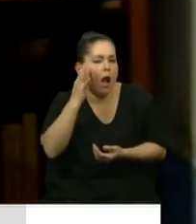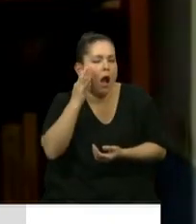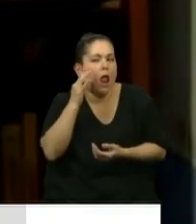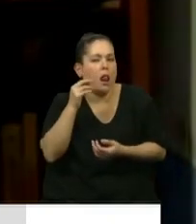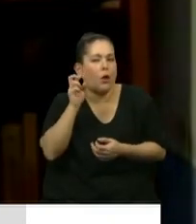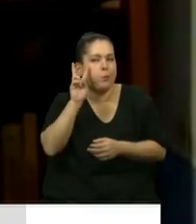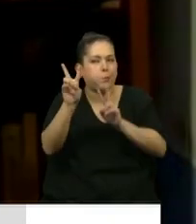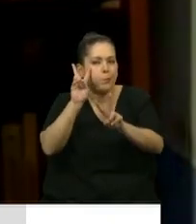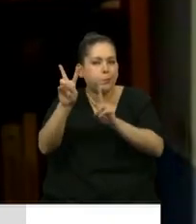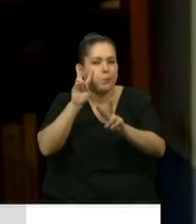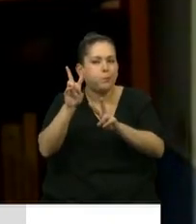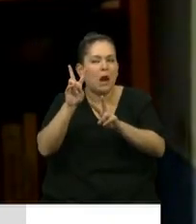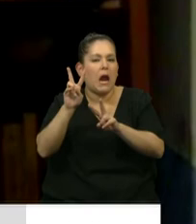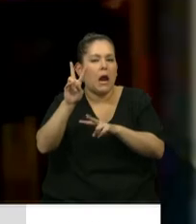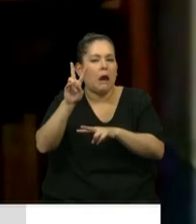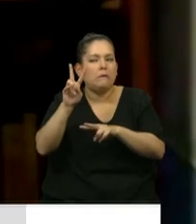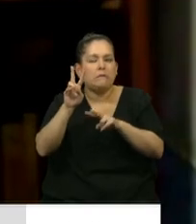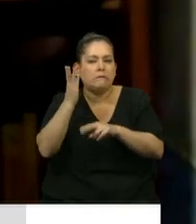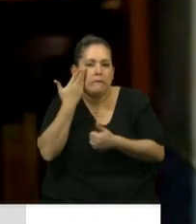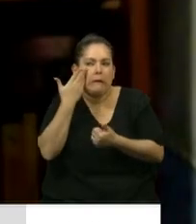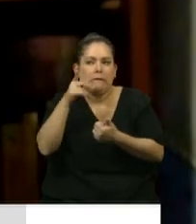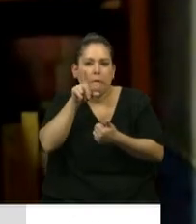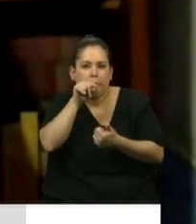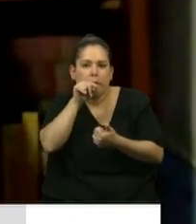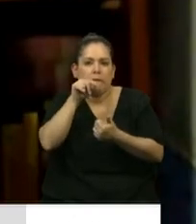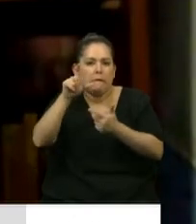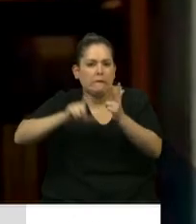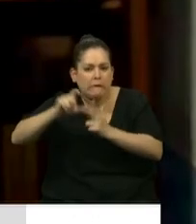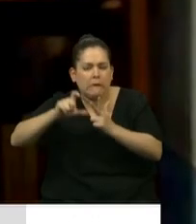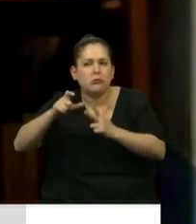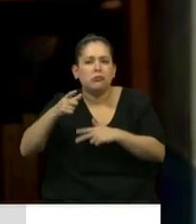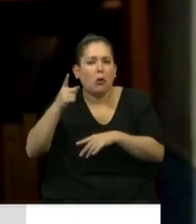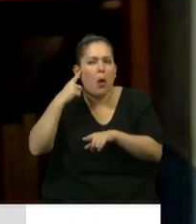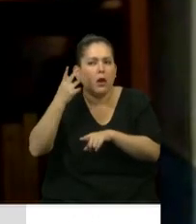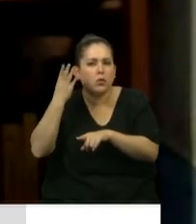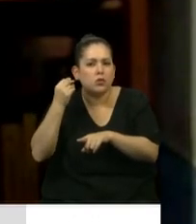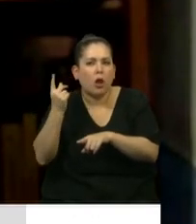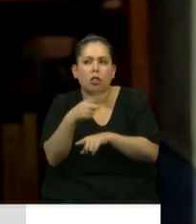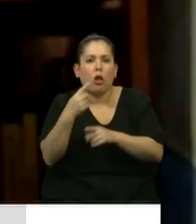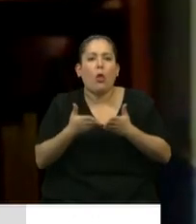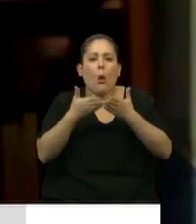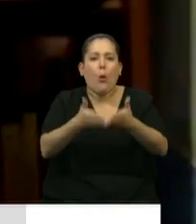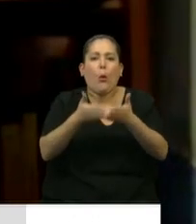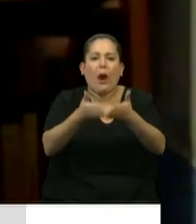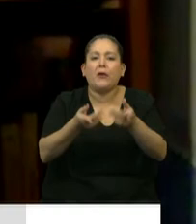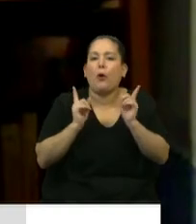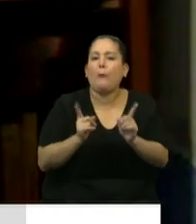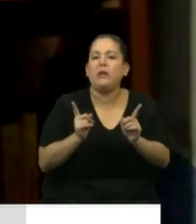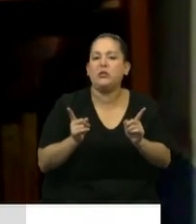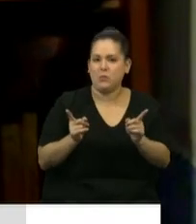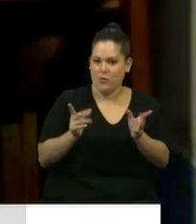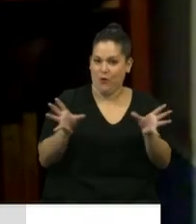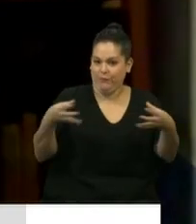redes, señor presidente, que dice, escuché que estamos en el mismo barco, pero no es así.